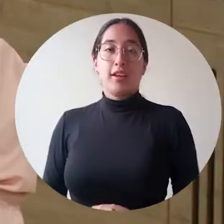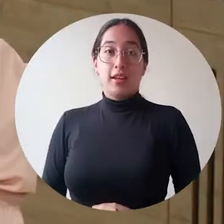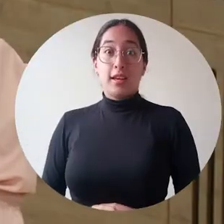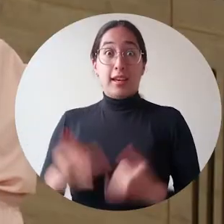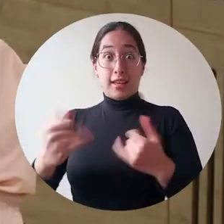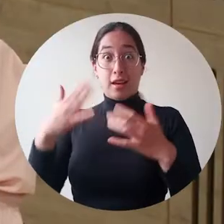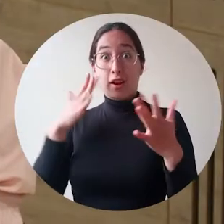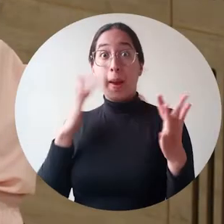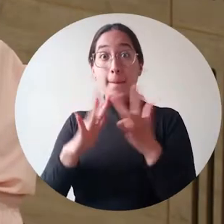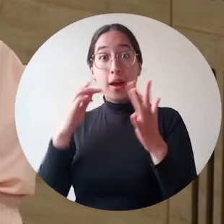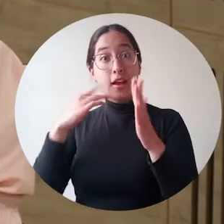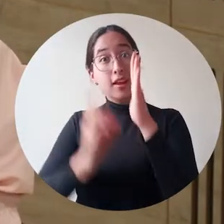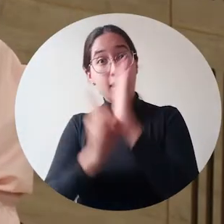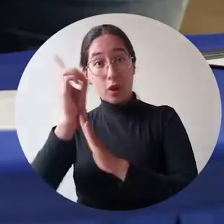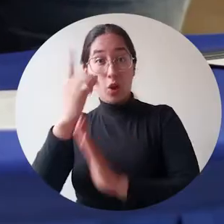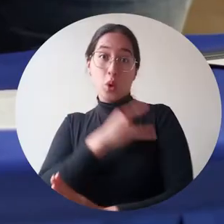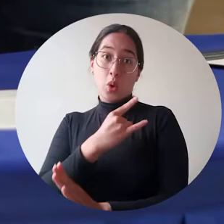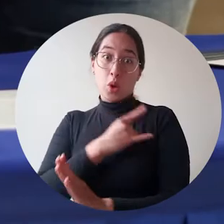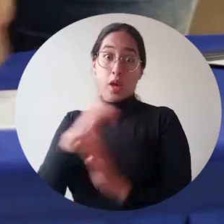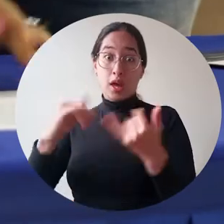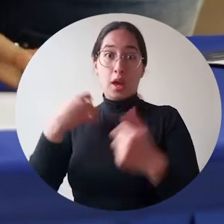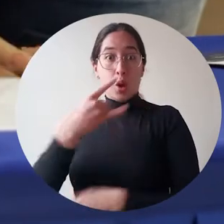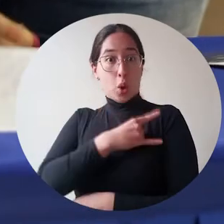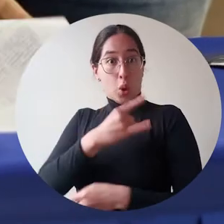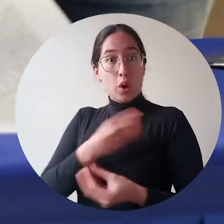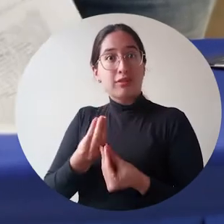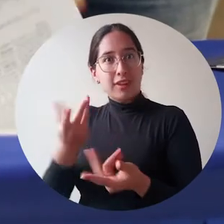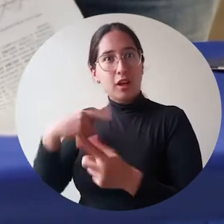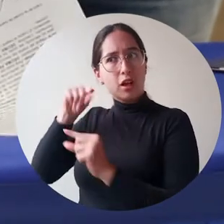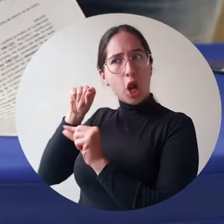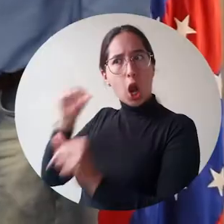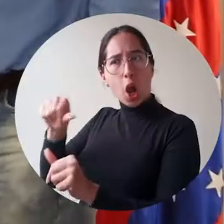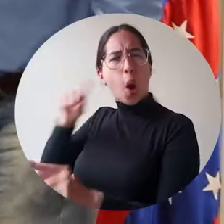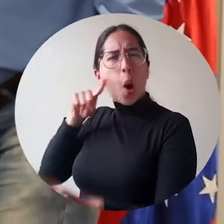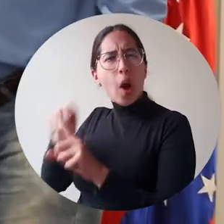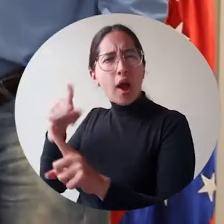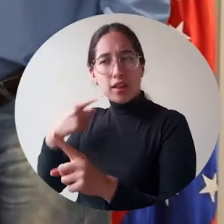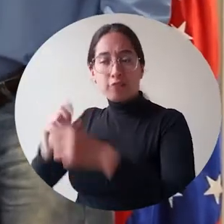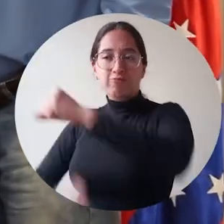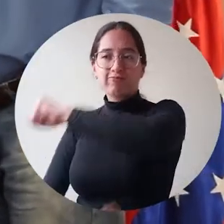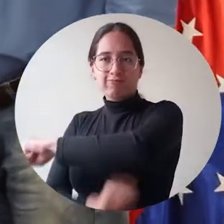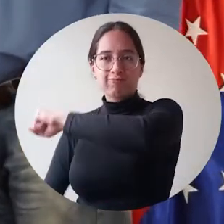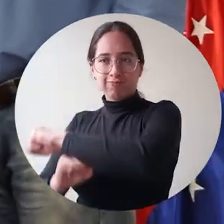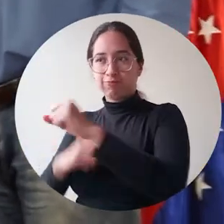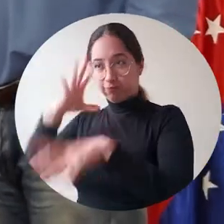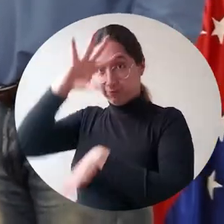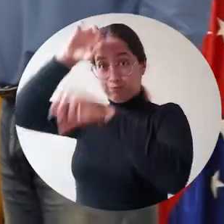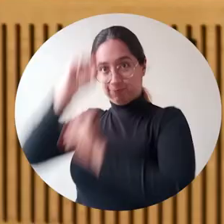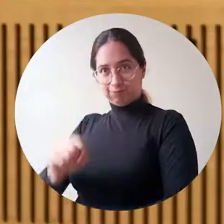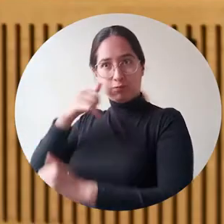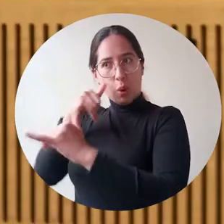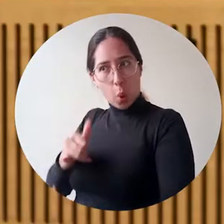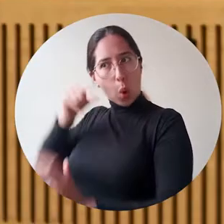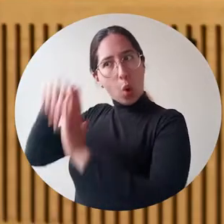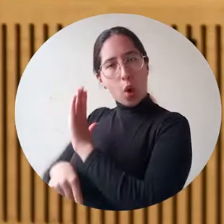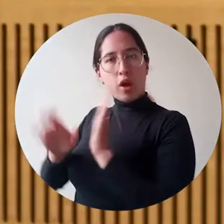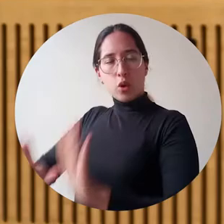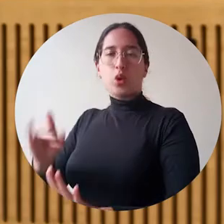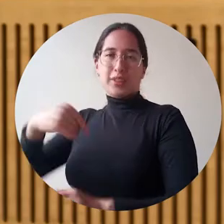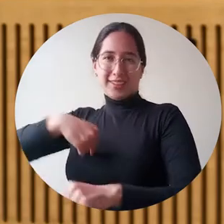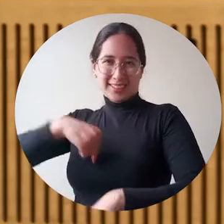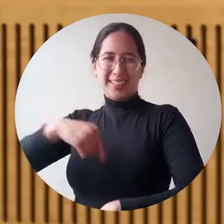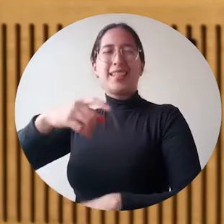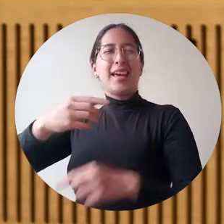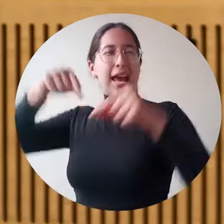Plan de Desarrollo Universitario, la Alma Mater entregó los incentivos con el propósito de apostarle al fortalecimiento de las capacidades científicas de la institución